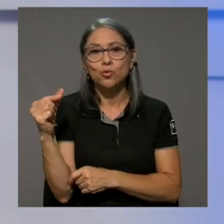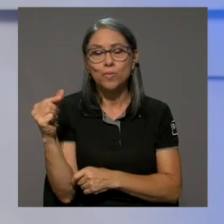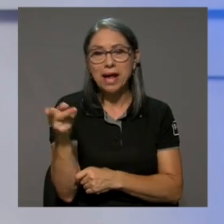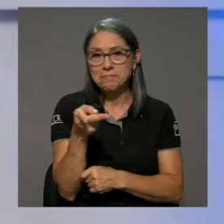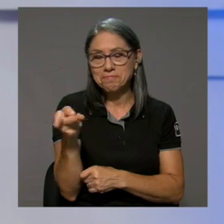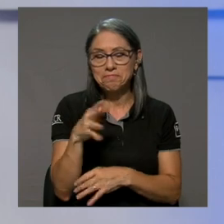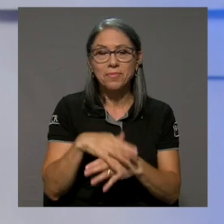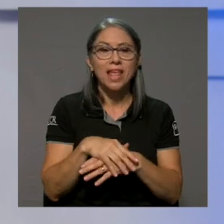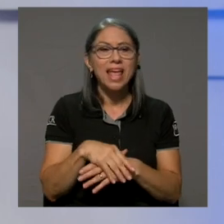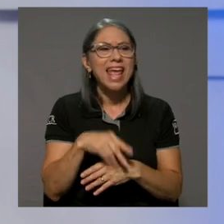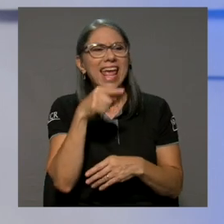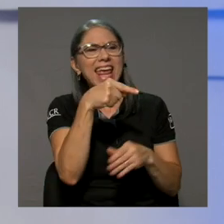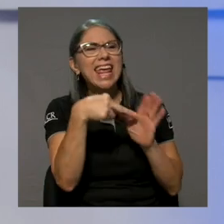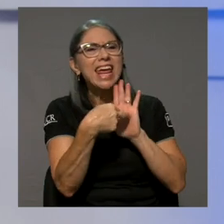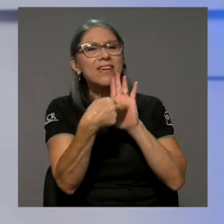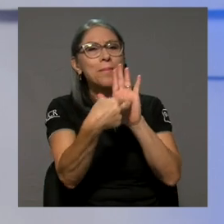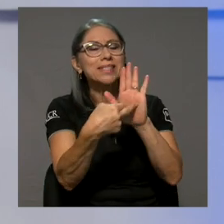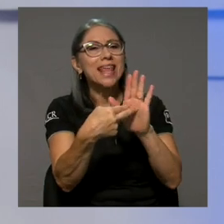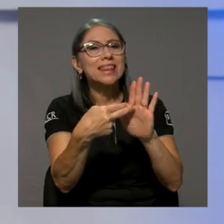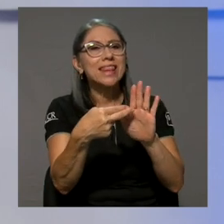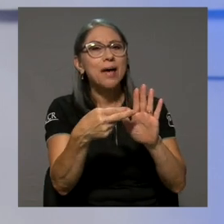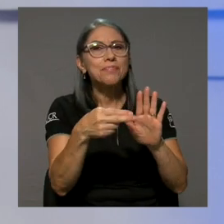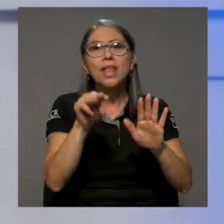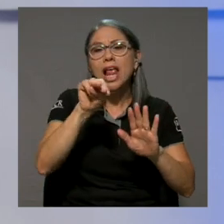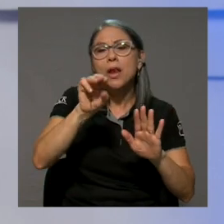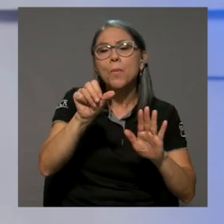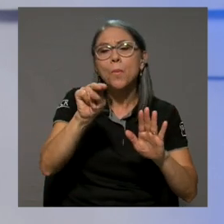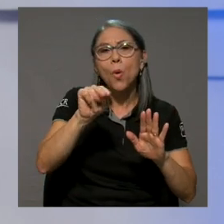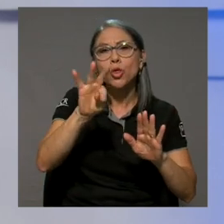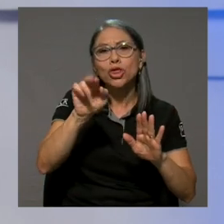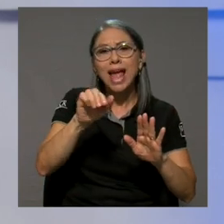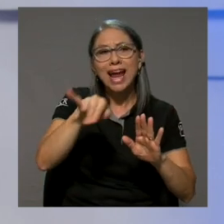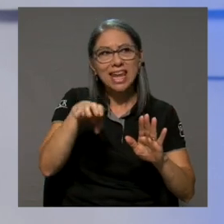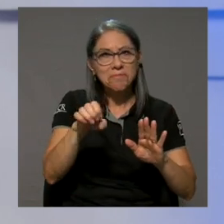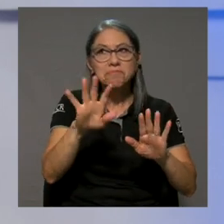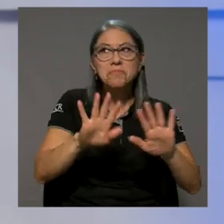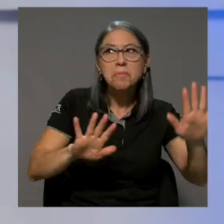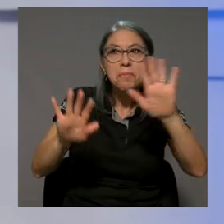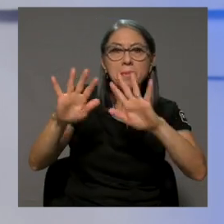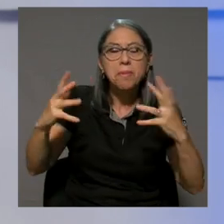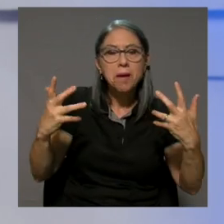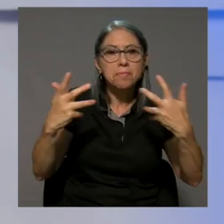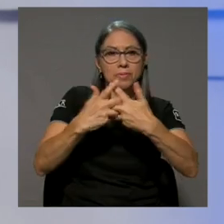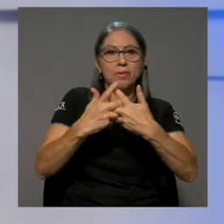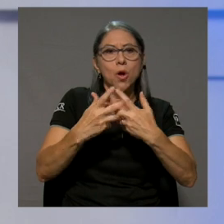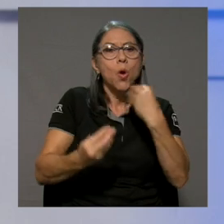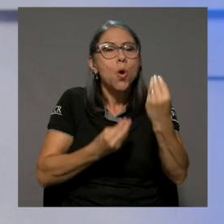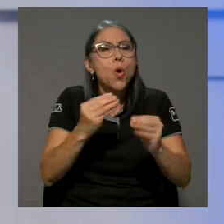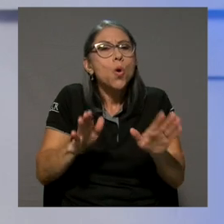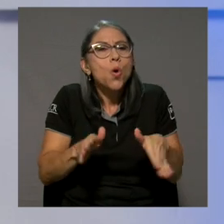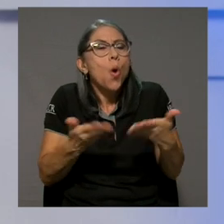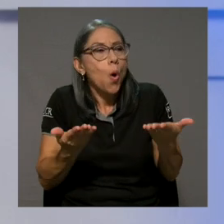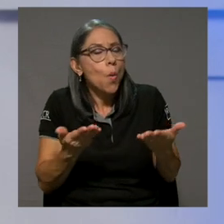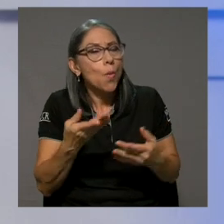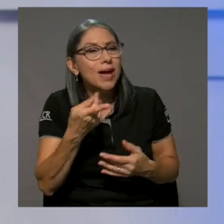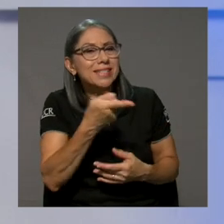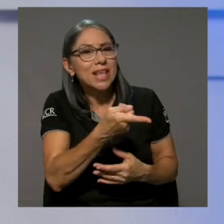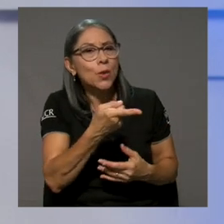¿Qué representa, en ese caso, para vos el montaje, por ejemplo? ¿Y cómo ha sido ese paso de